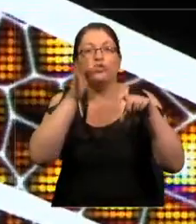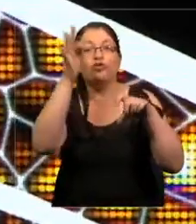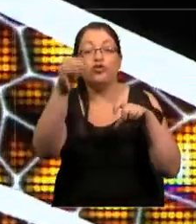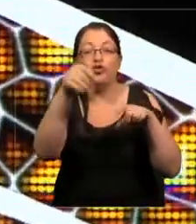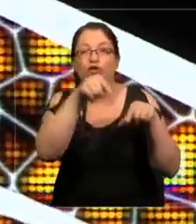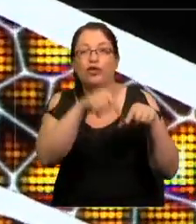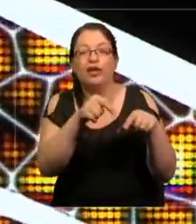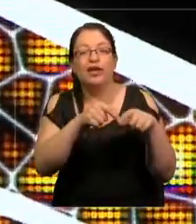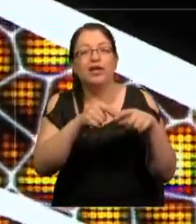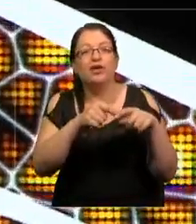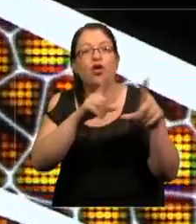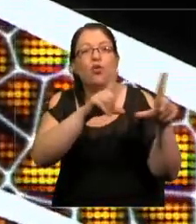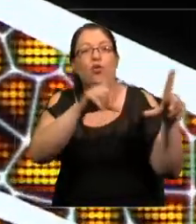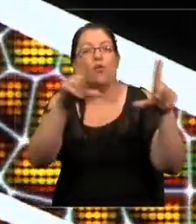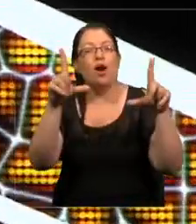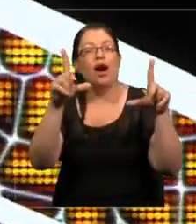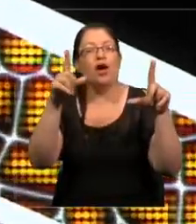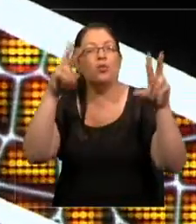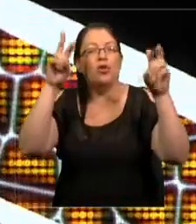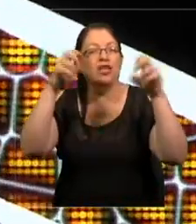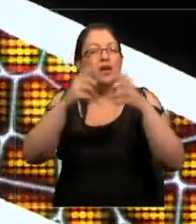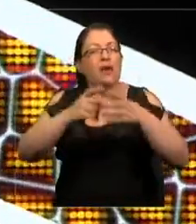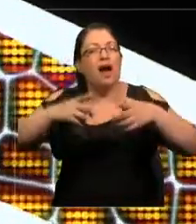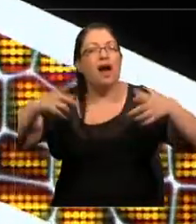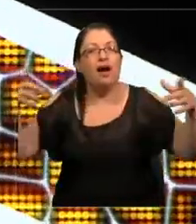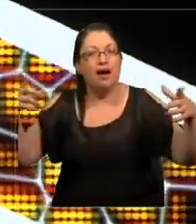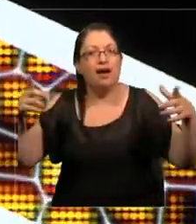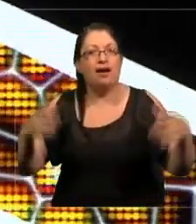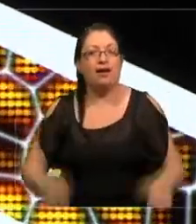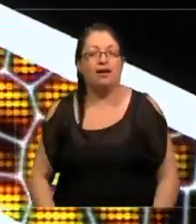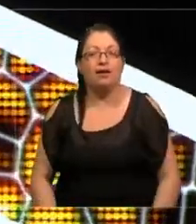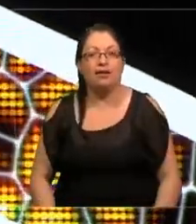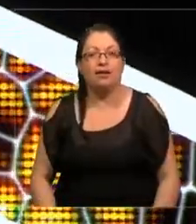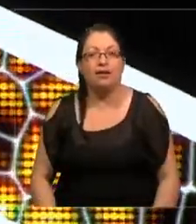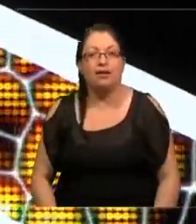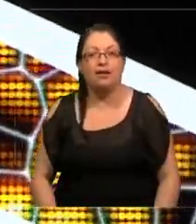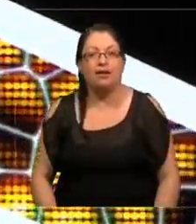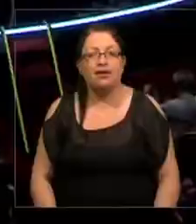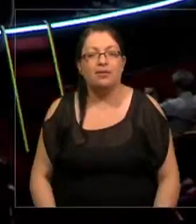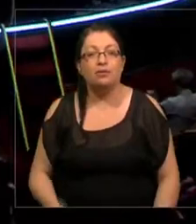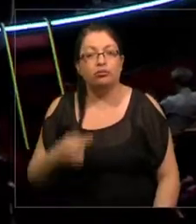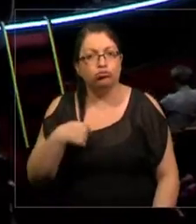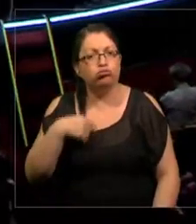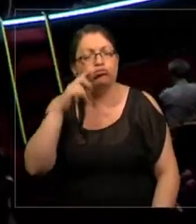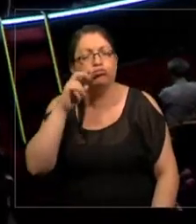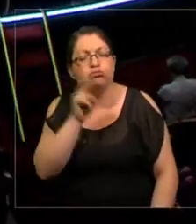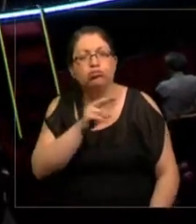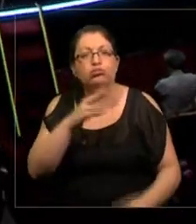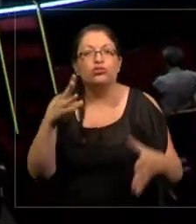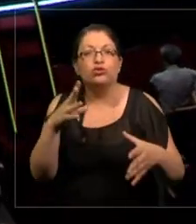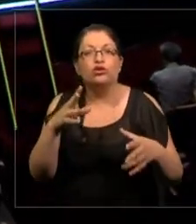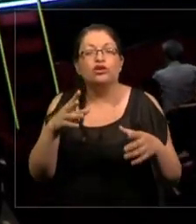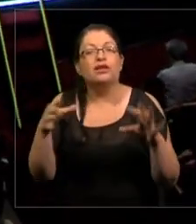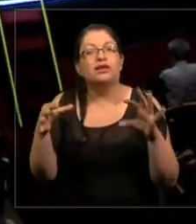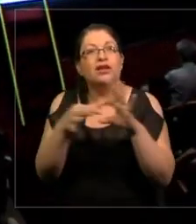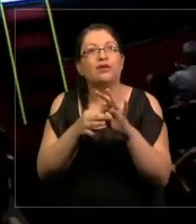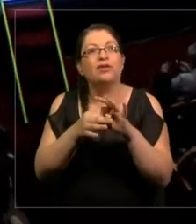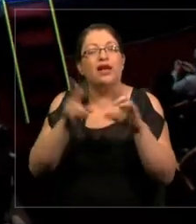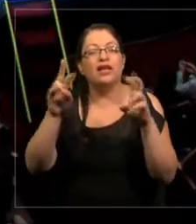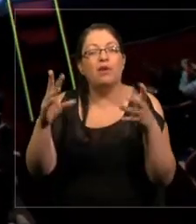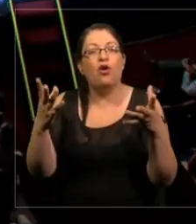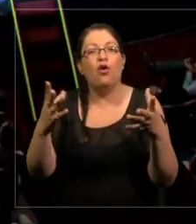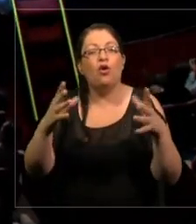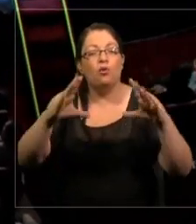una imagen amplia, este marco tan amplio. Tiene mucho que ver con el tema de la sostenibilidad del